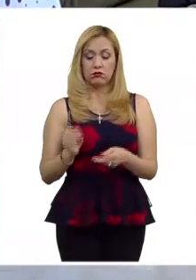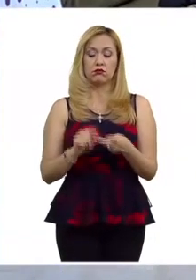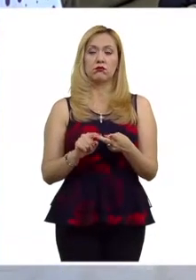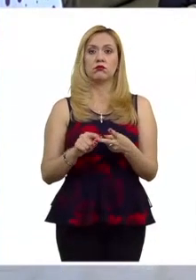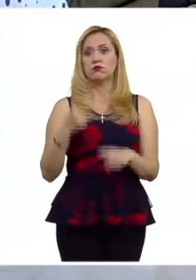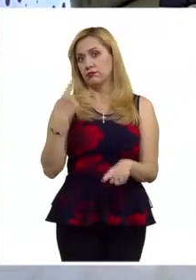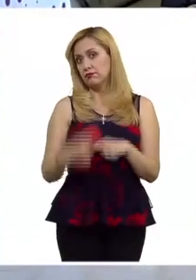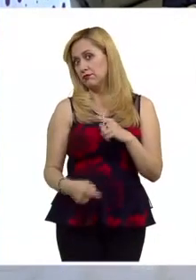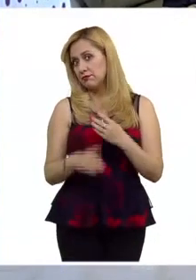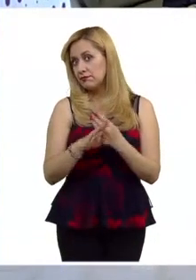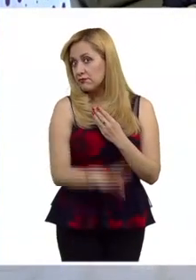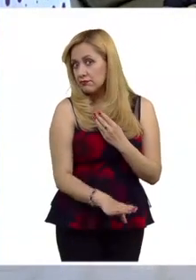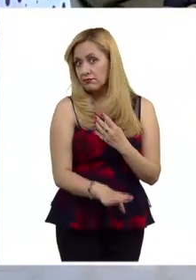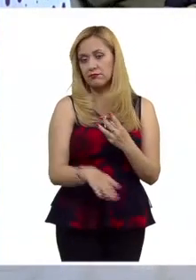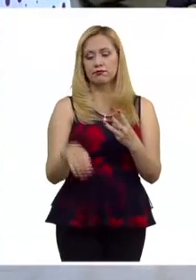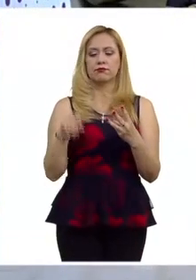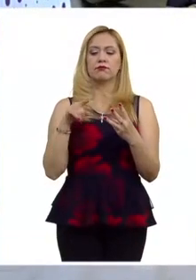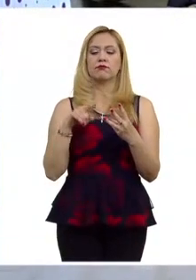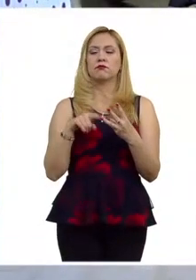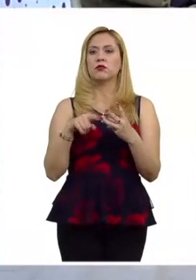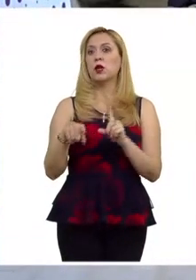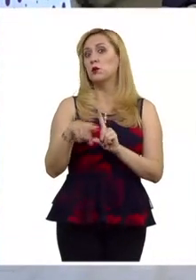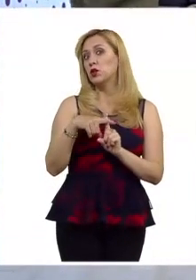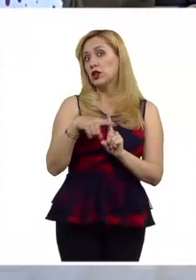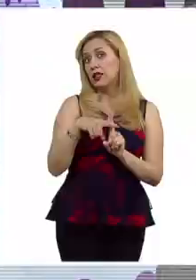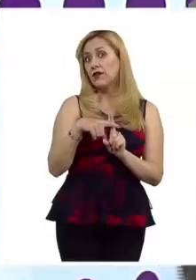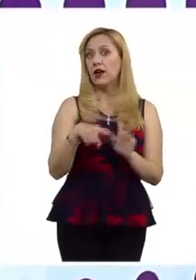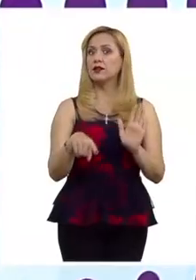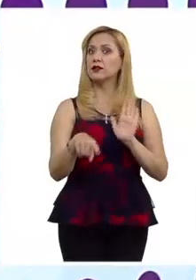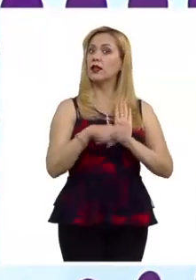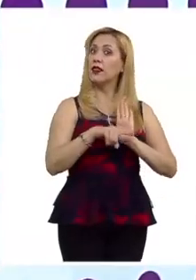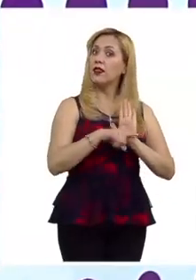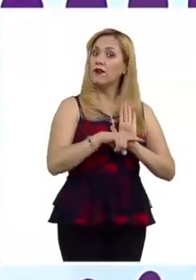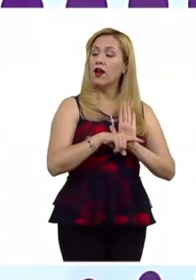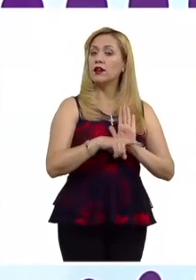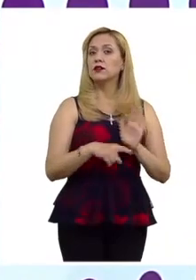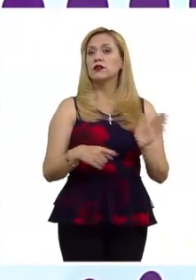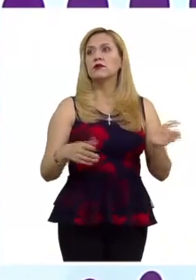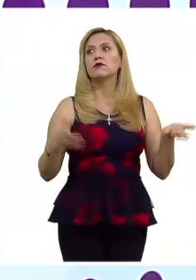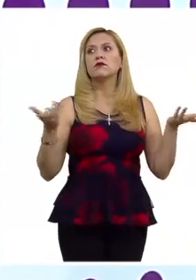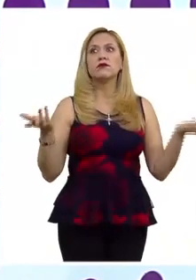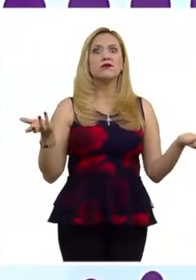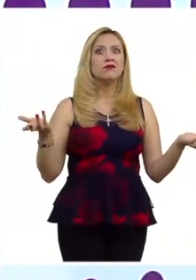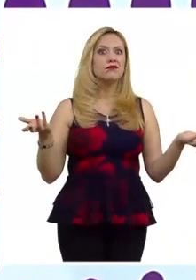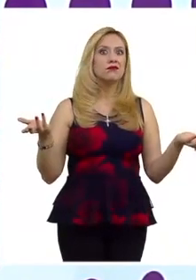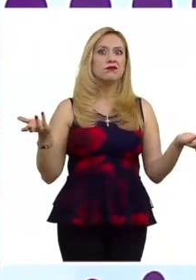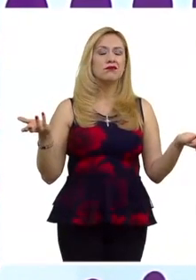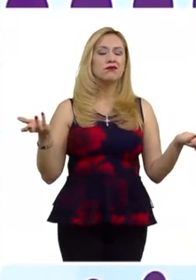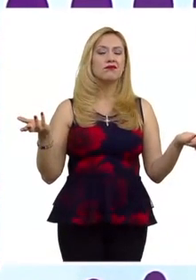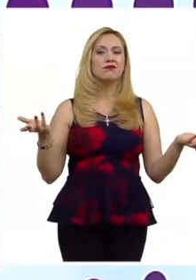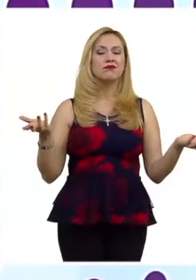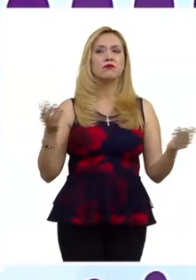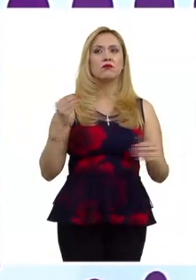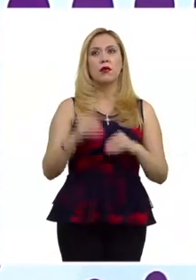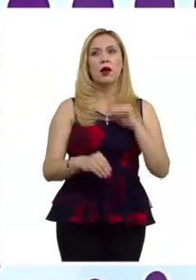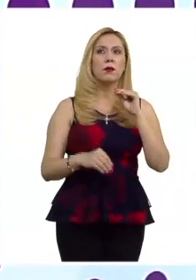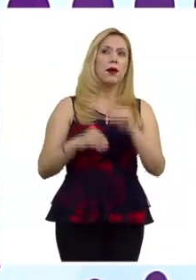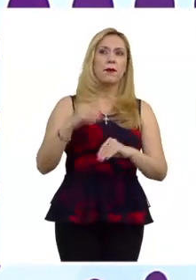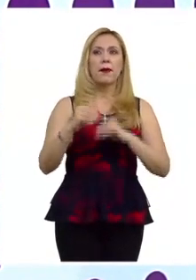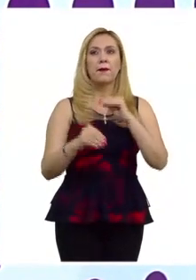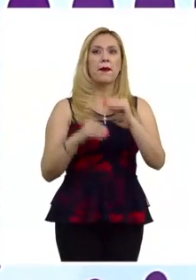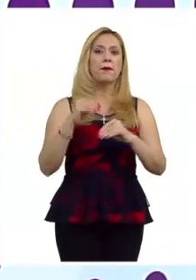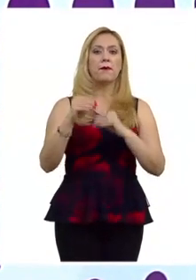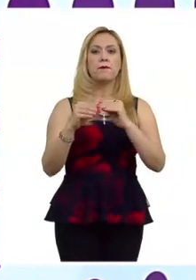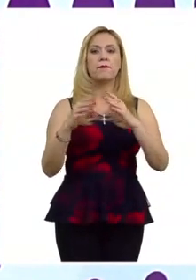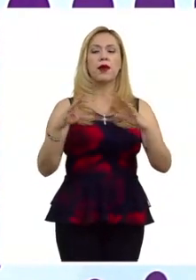preventivas, si son positivas, si son negativas. Es decir, lo que se ha ido construyendo, incluso